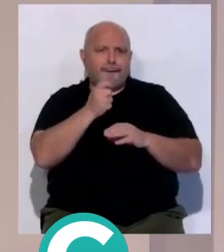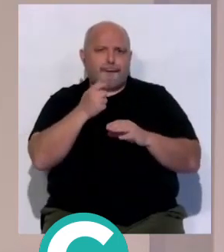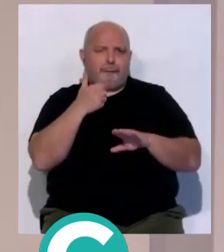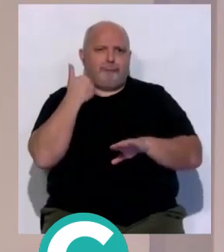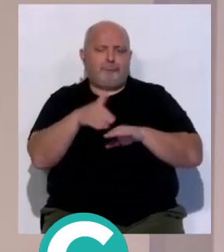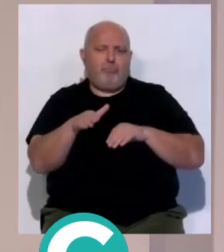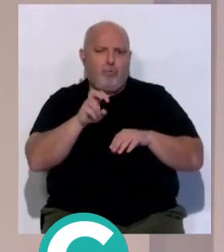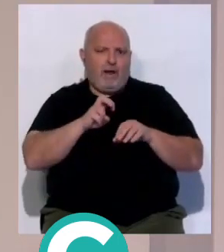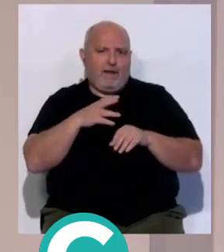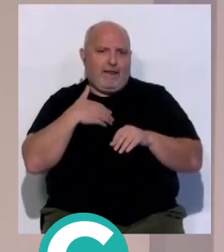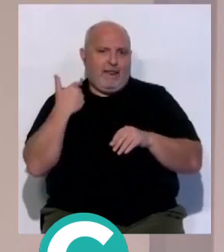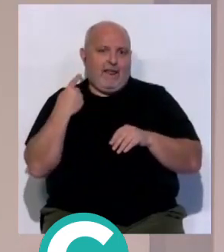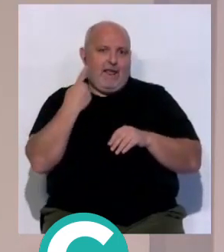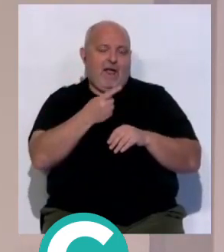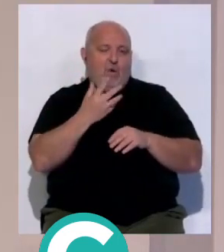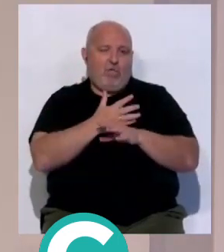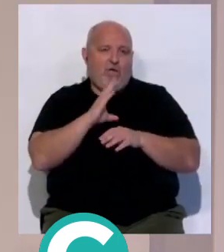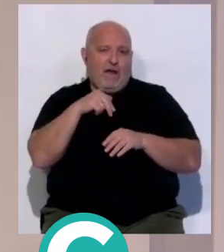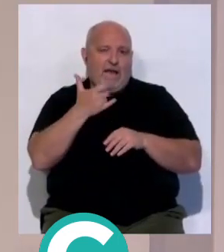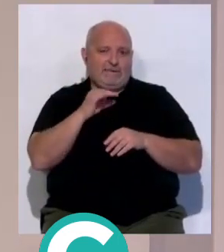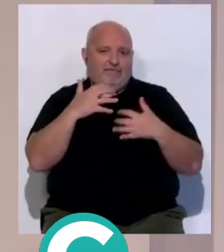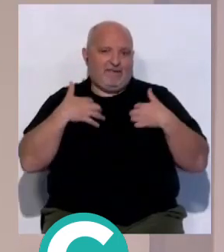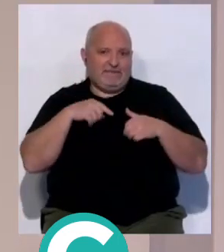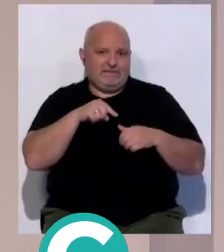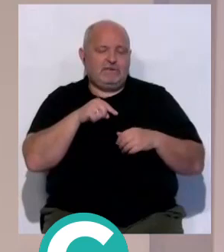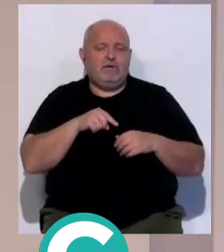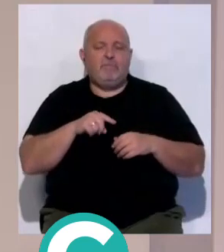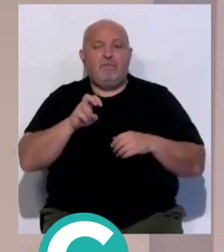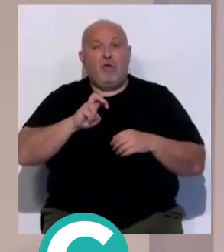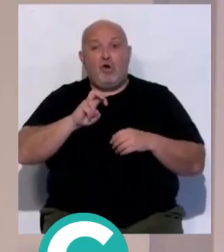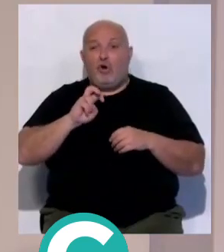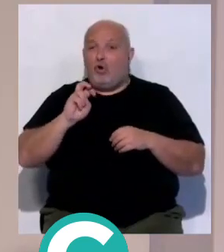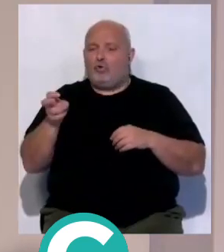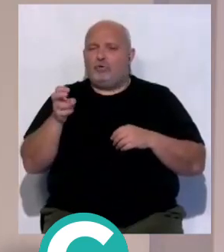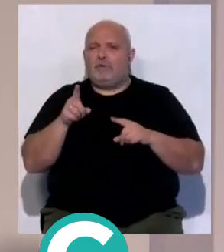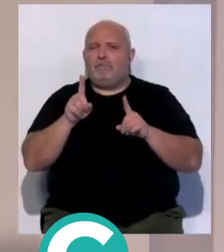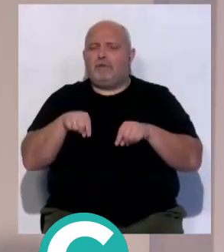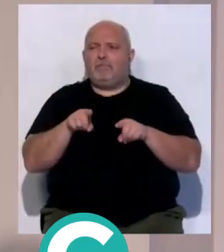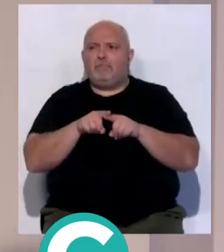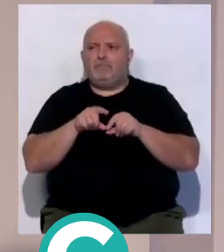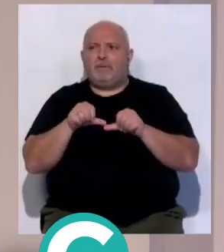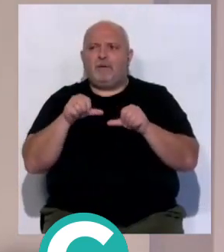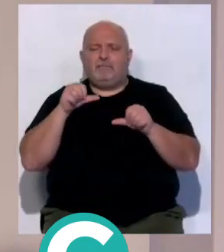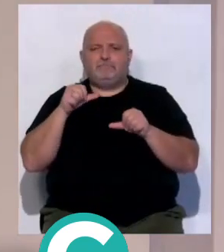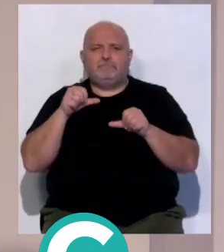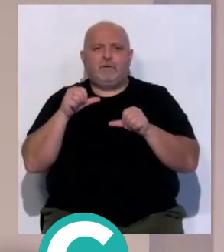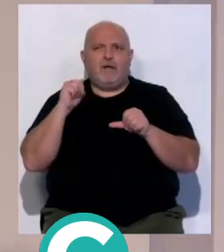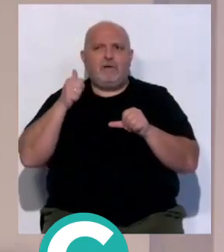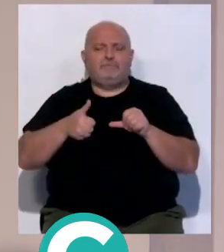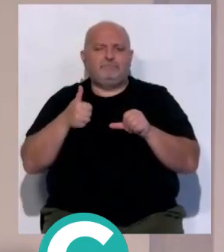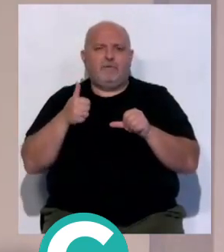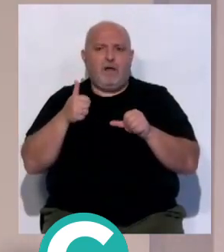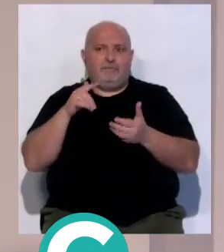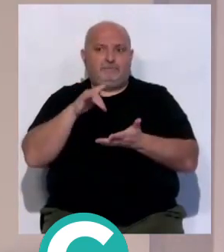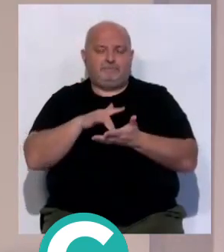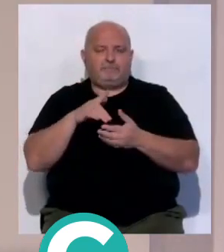dijo en declaraciones posteriores en entrevistas. Y también ha habido otra sanción que sorprende, sobre todo, porque ha pasado mucho tiempo, después de